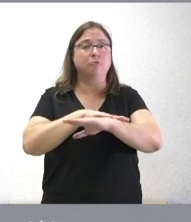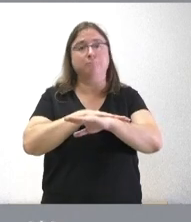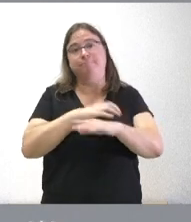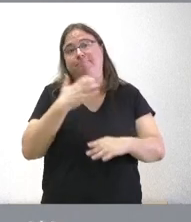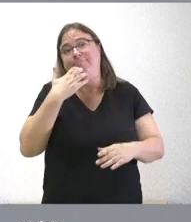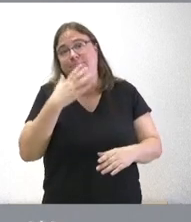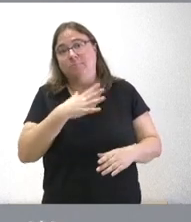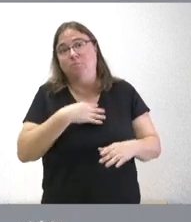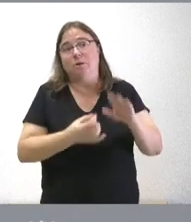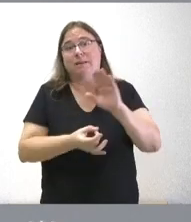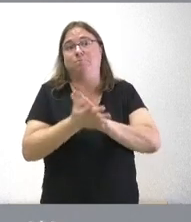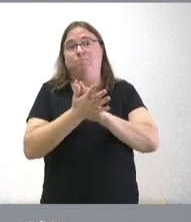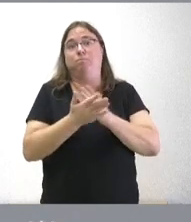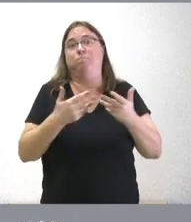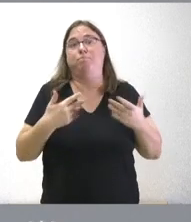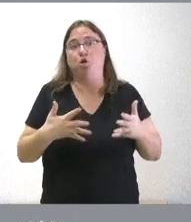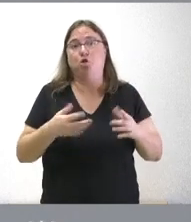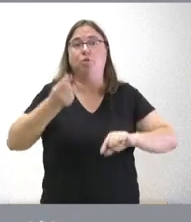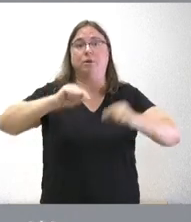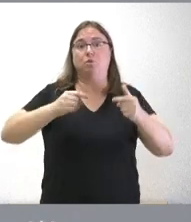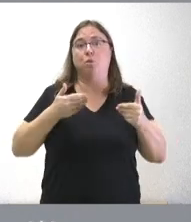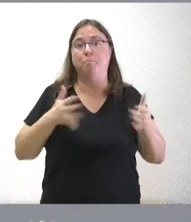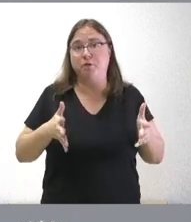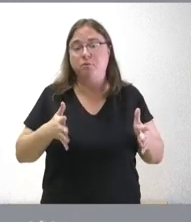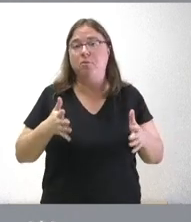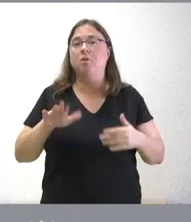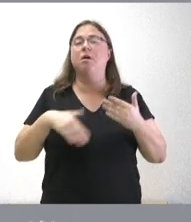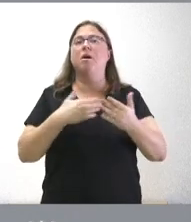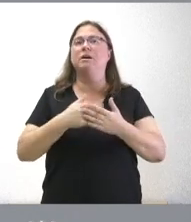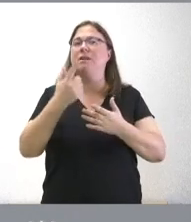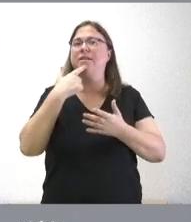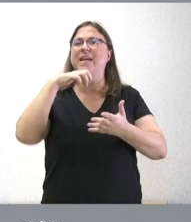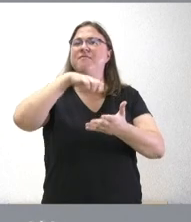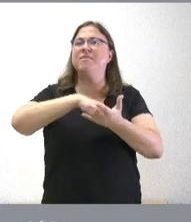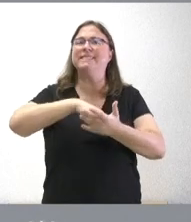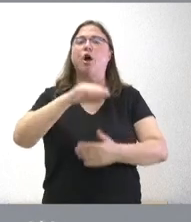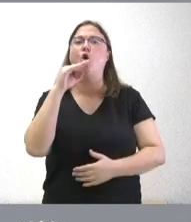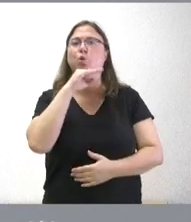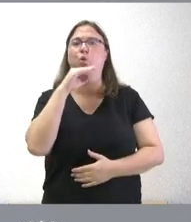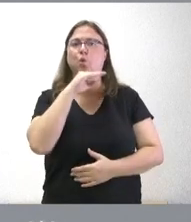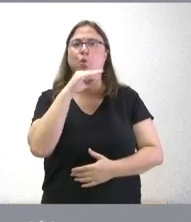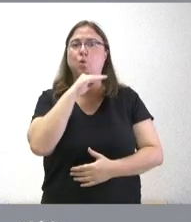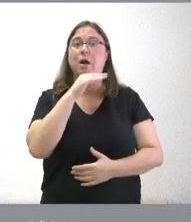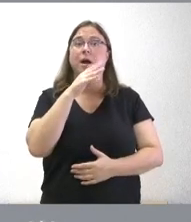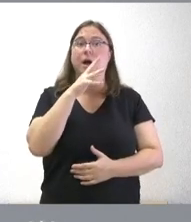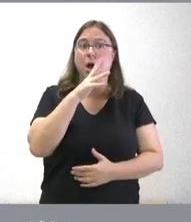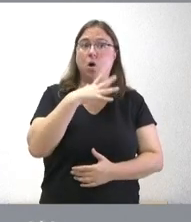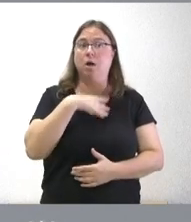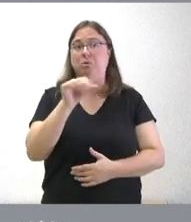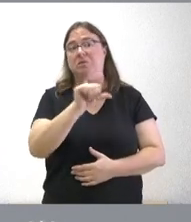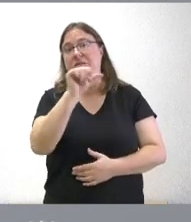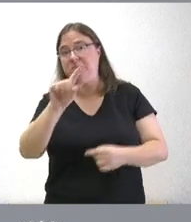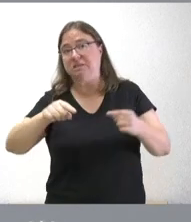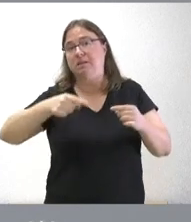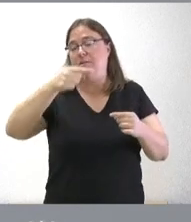se pudiera constituir cuanto antes y presentar los presupuestos cuanto antes llegó a hablar de la fecha de octubre ahora podría ser alguna semana posterior